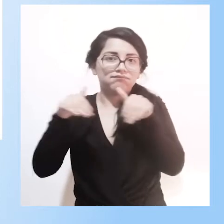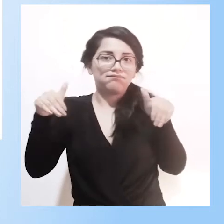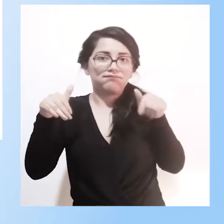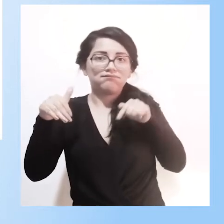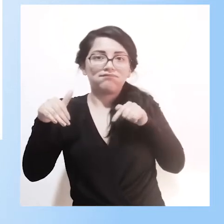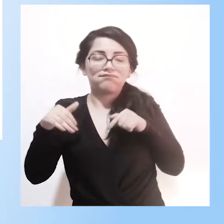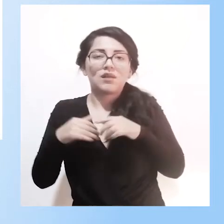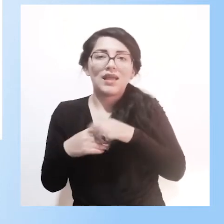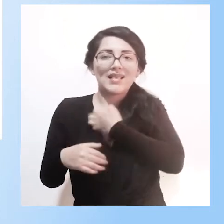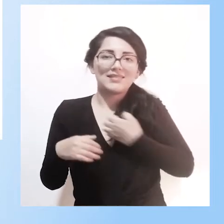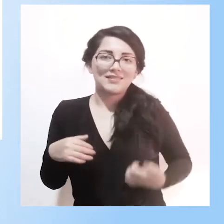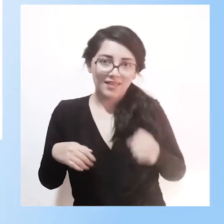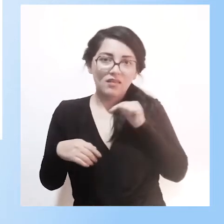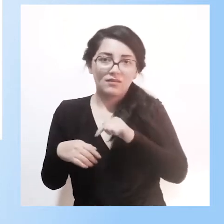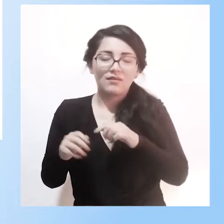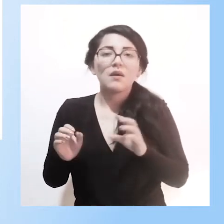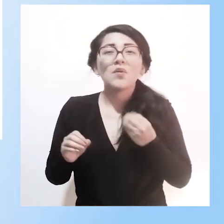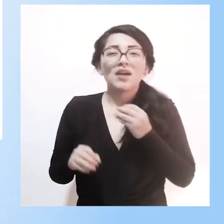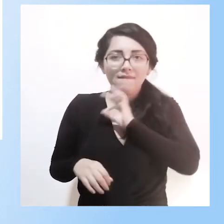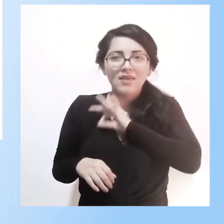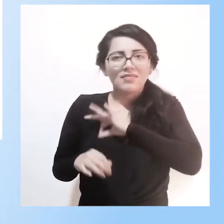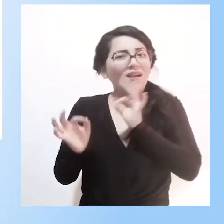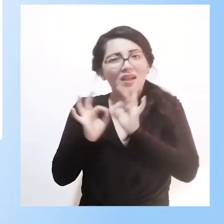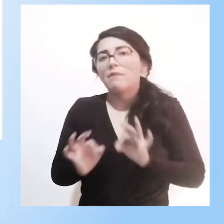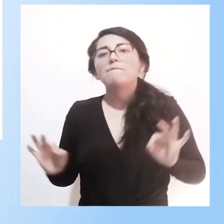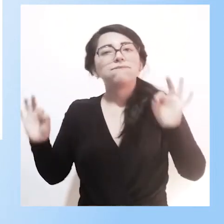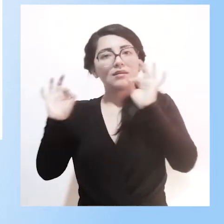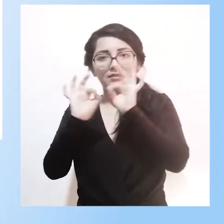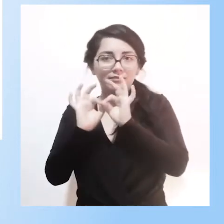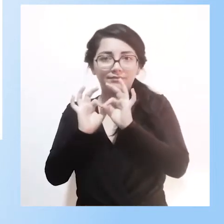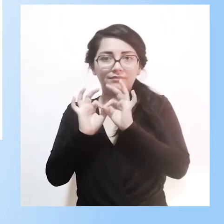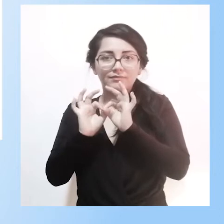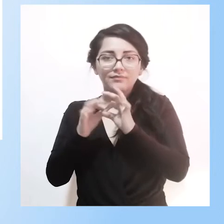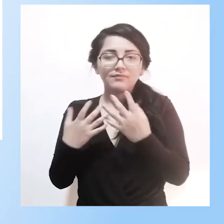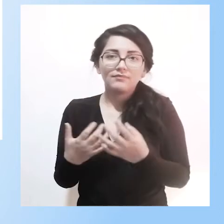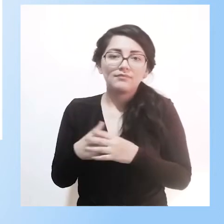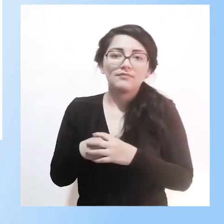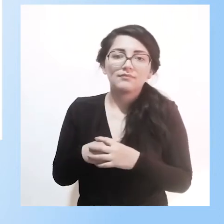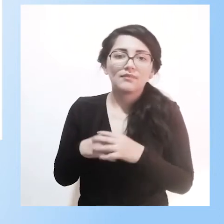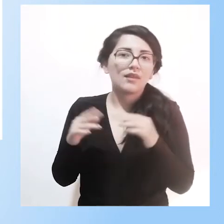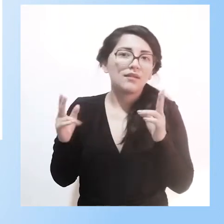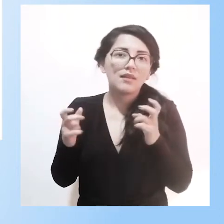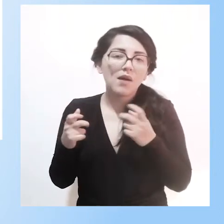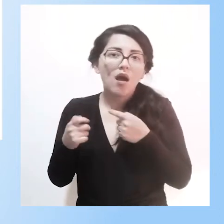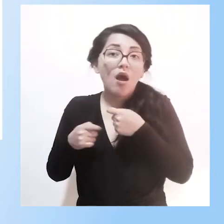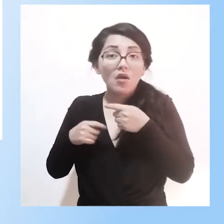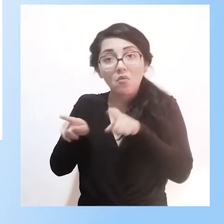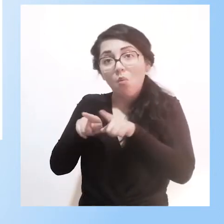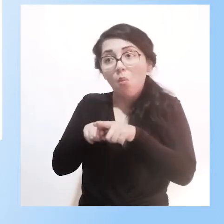sistema público, que tiene unas ventajas importantes con respecto también al control